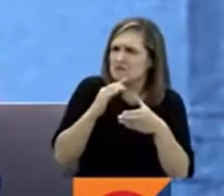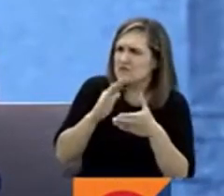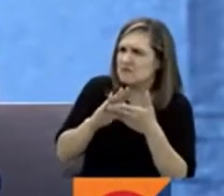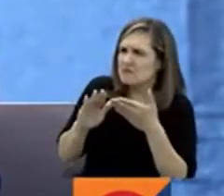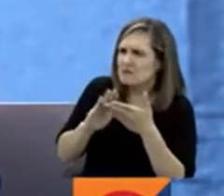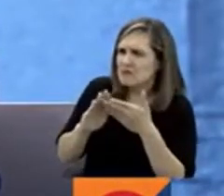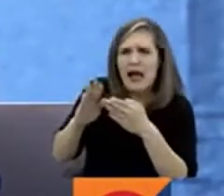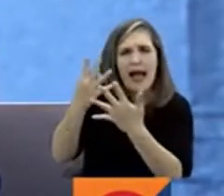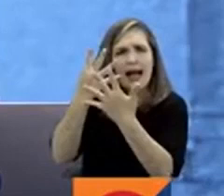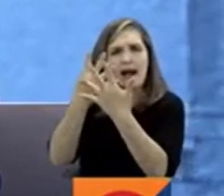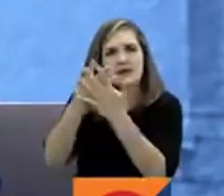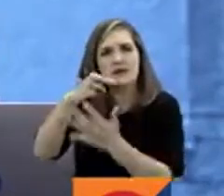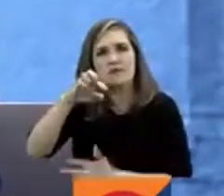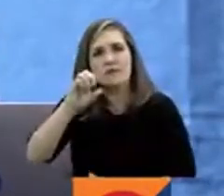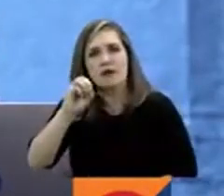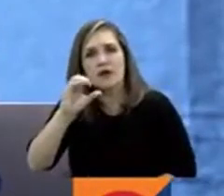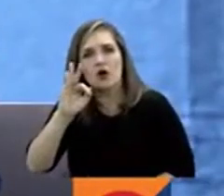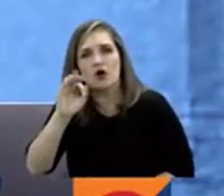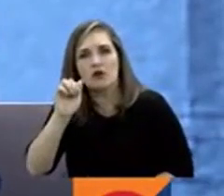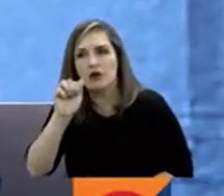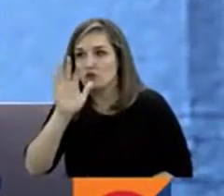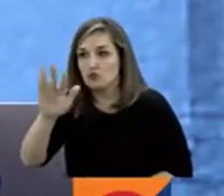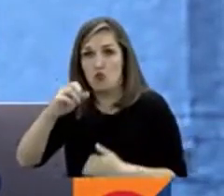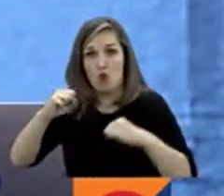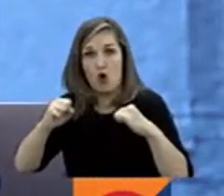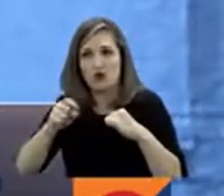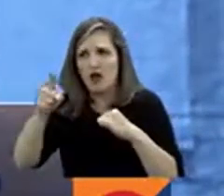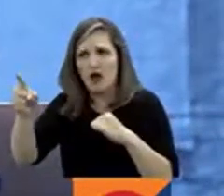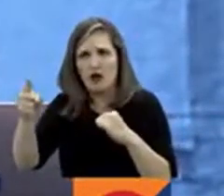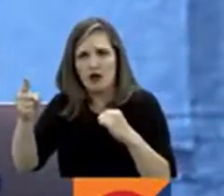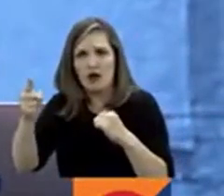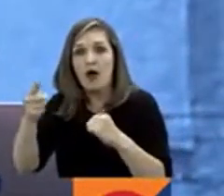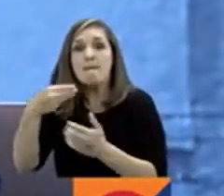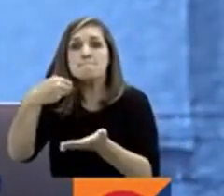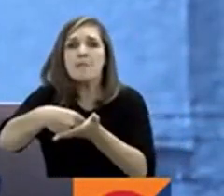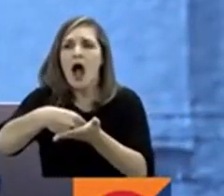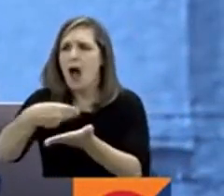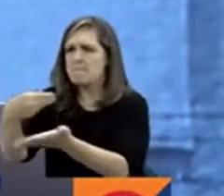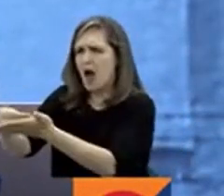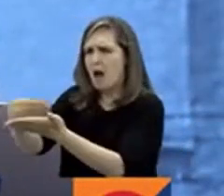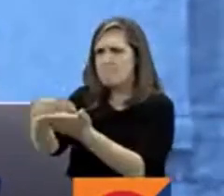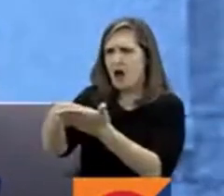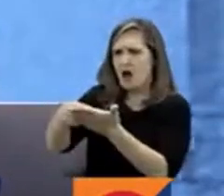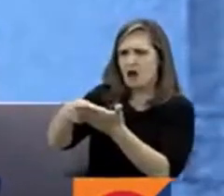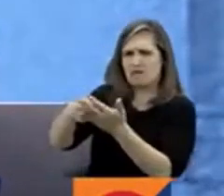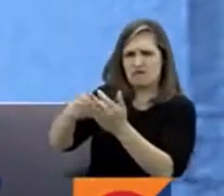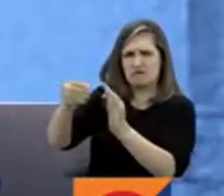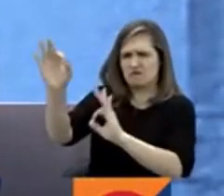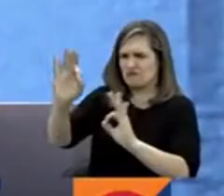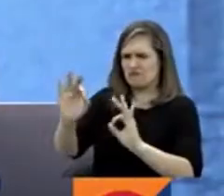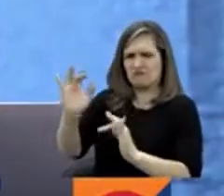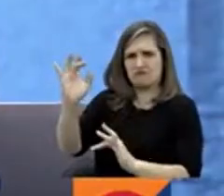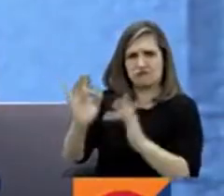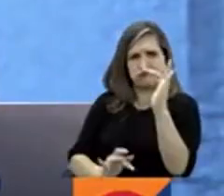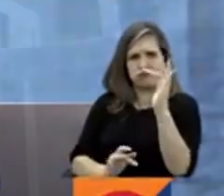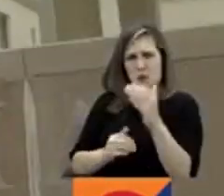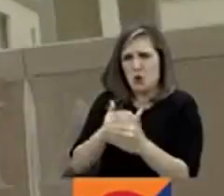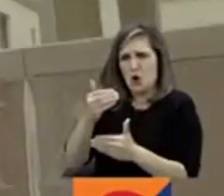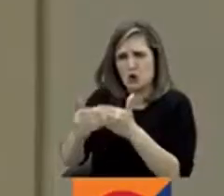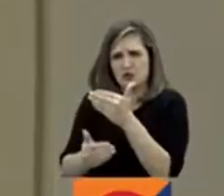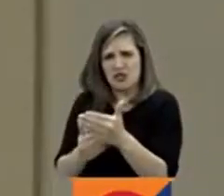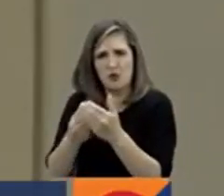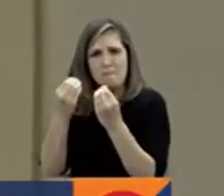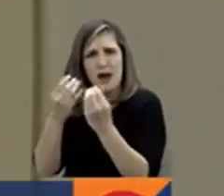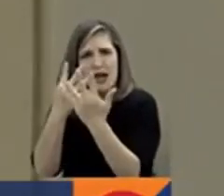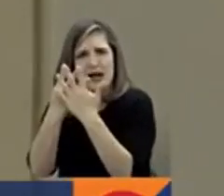Bogotá. Igualmente le dio 15 días al INPEC y al establecimiento carcelario para modificar el protocolo de seguridad. Esta